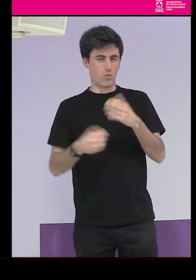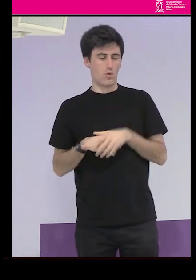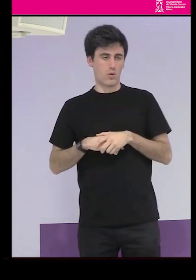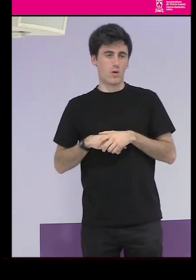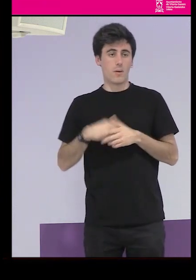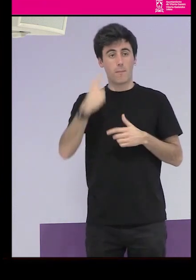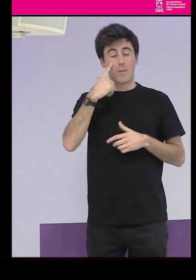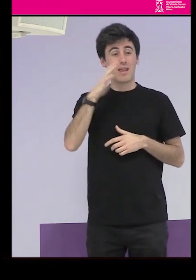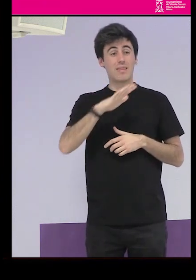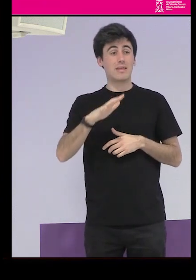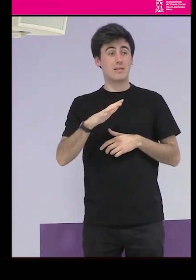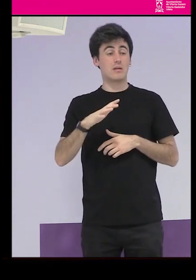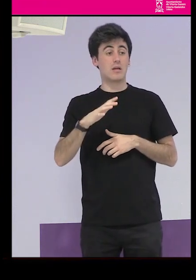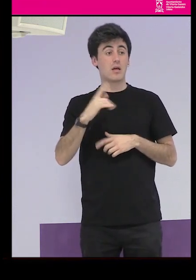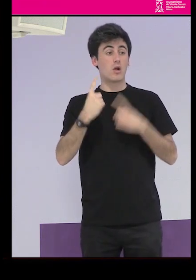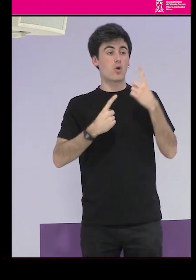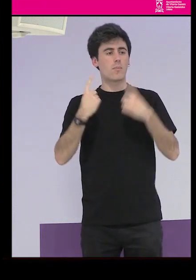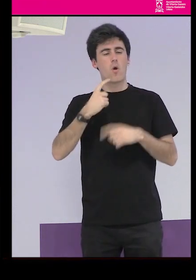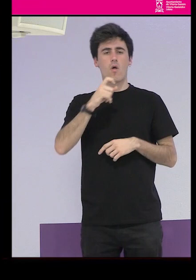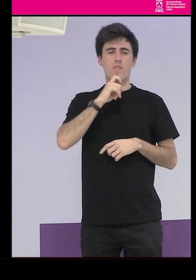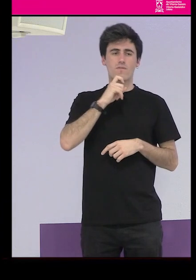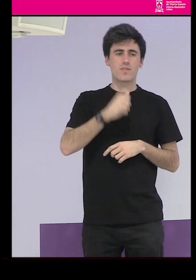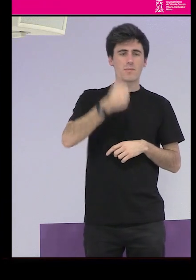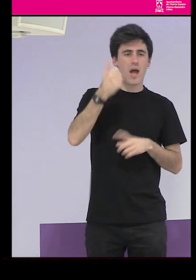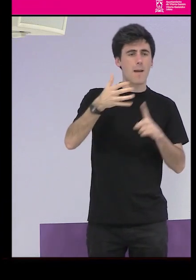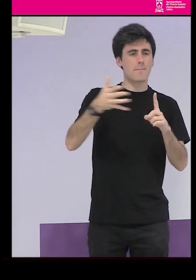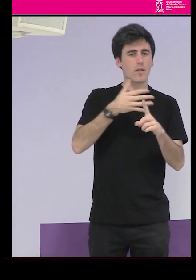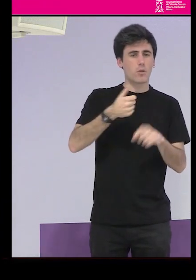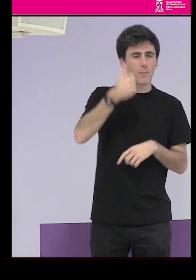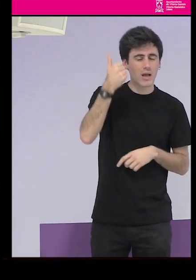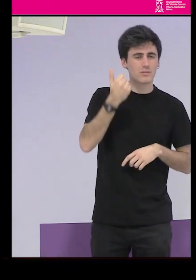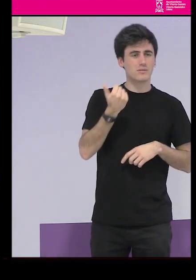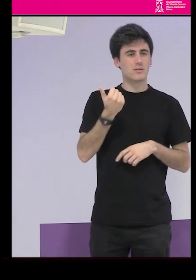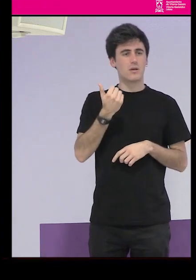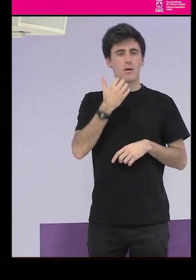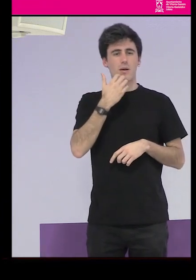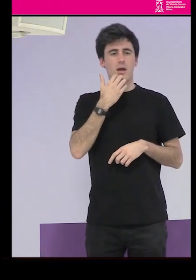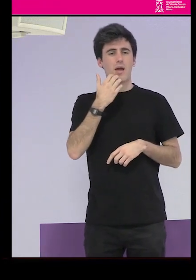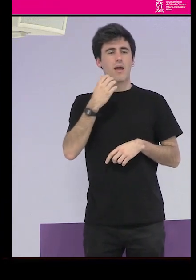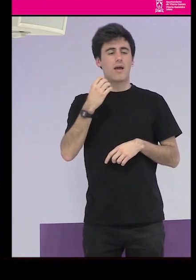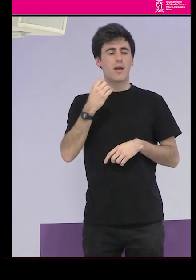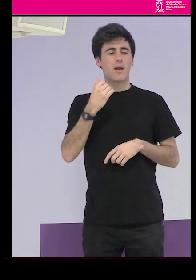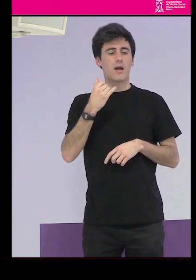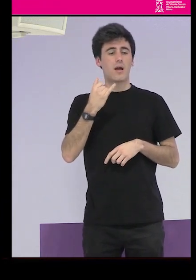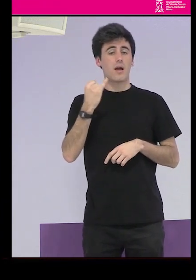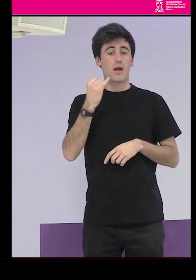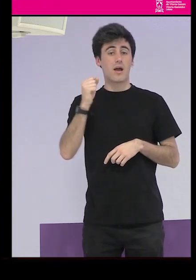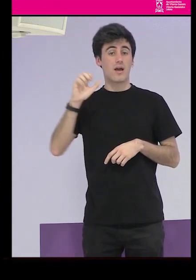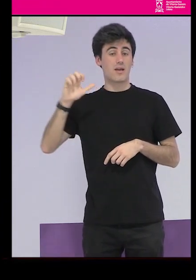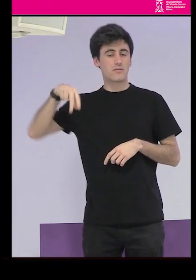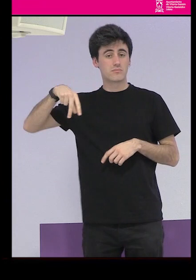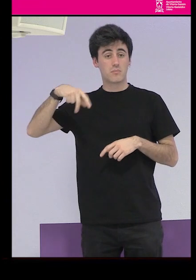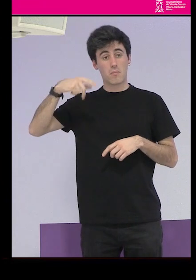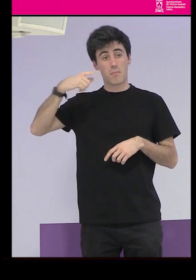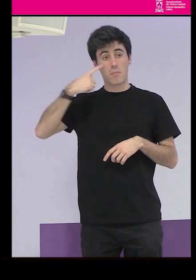parece ser que recuerdan como más complicado más violento era uno que había en Baeza en Jaén que debe estar en